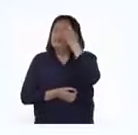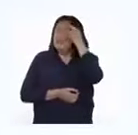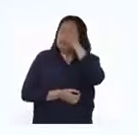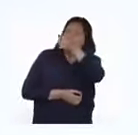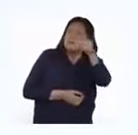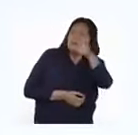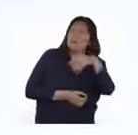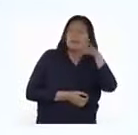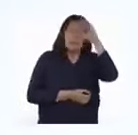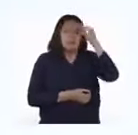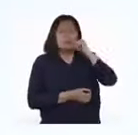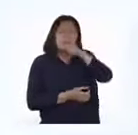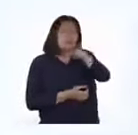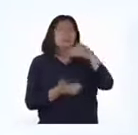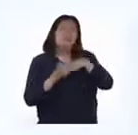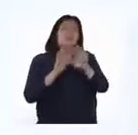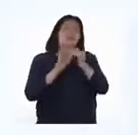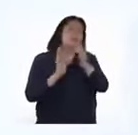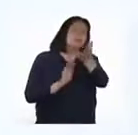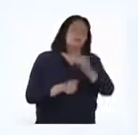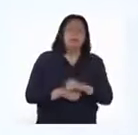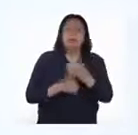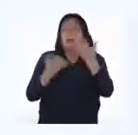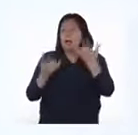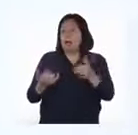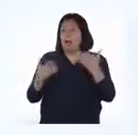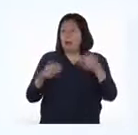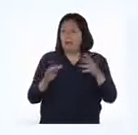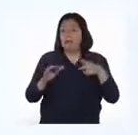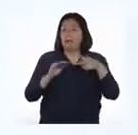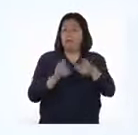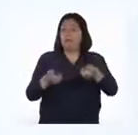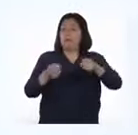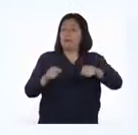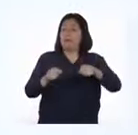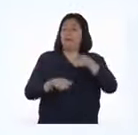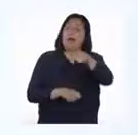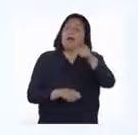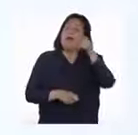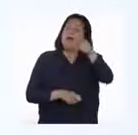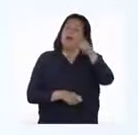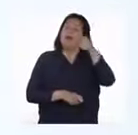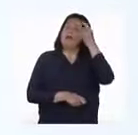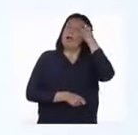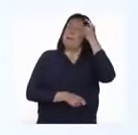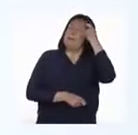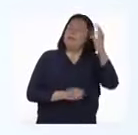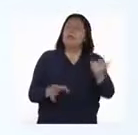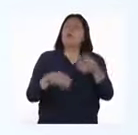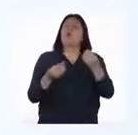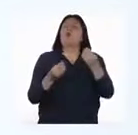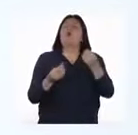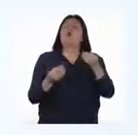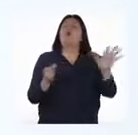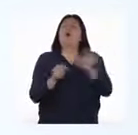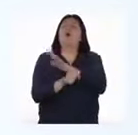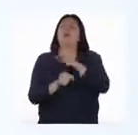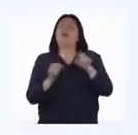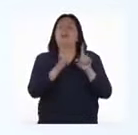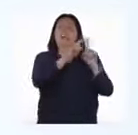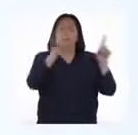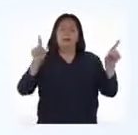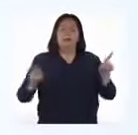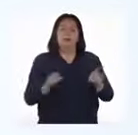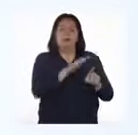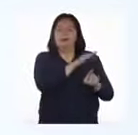ustedes, chicas y chicos que están en casa? Ahora que vamos a un corte comercial, los reto a pensar en cómo podemos completar la